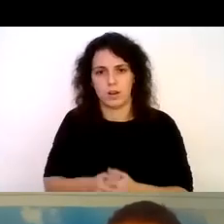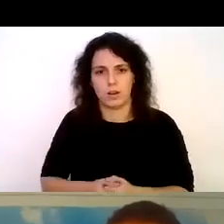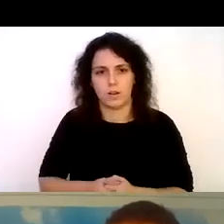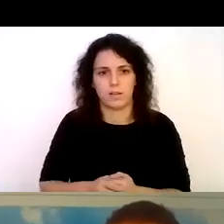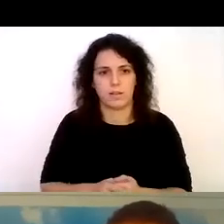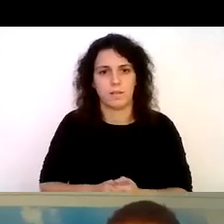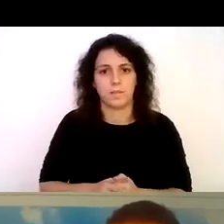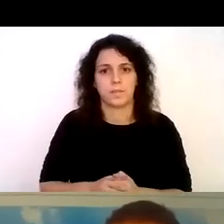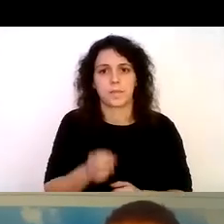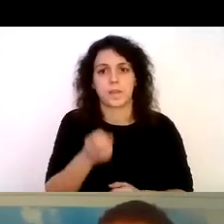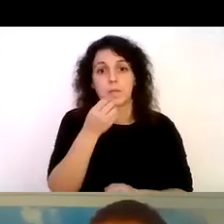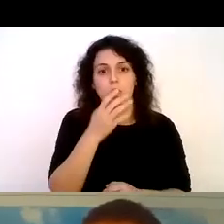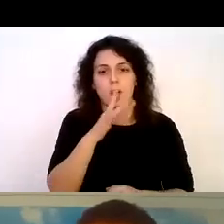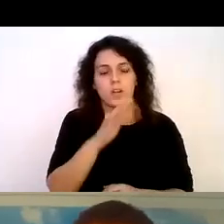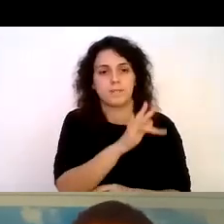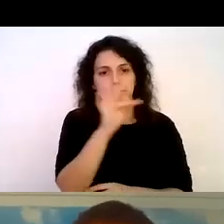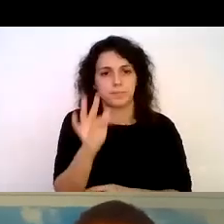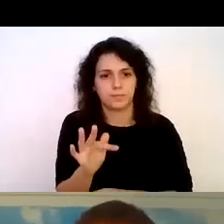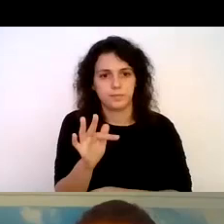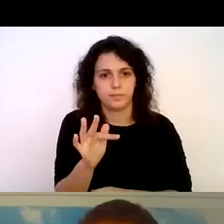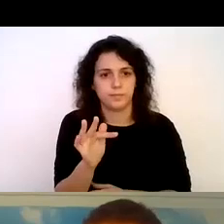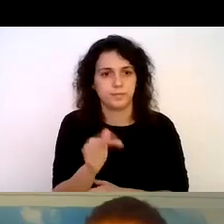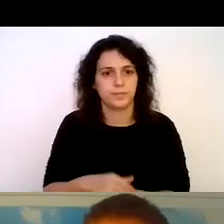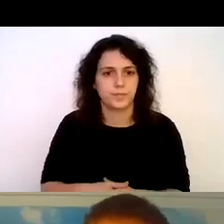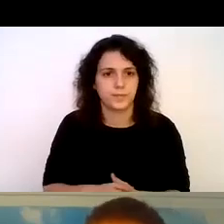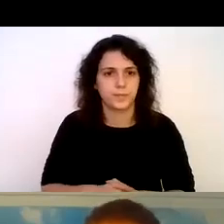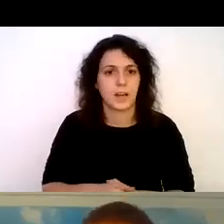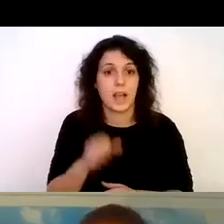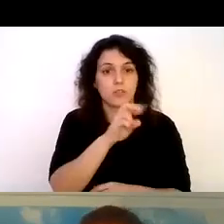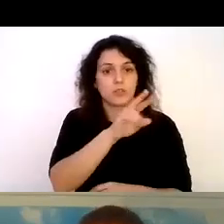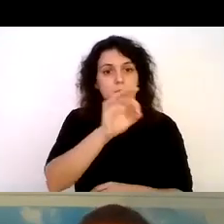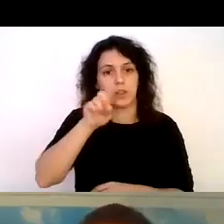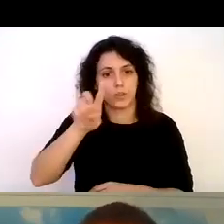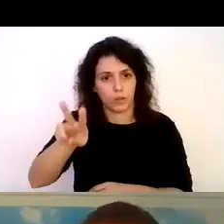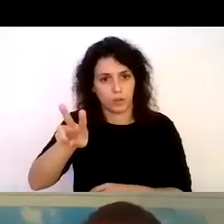y bueno pasamos al año 2012